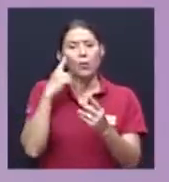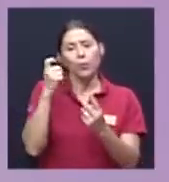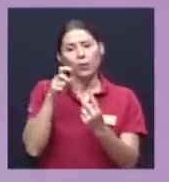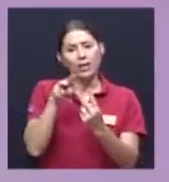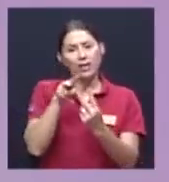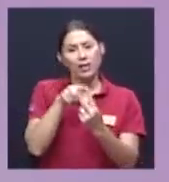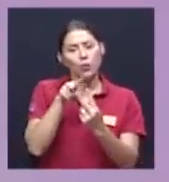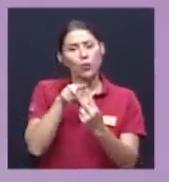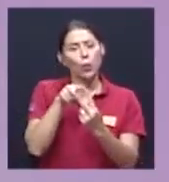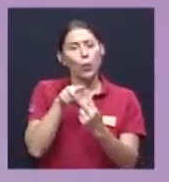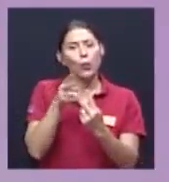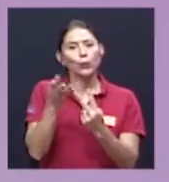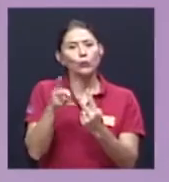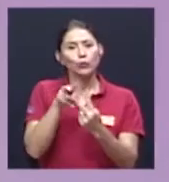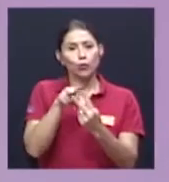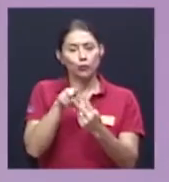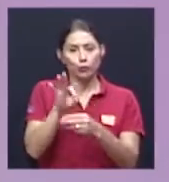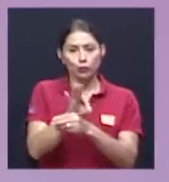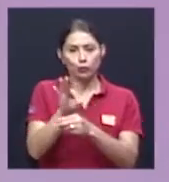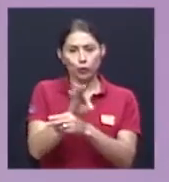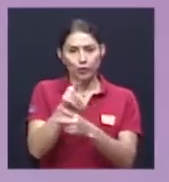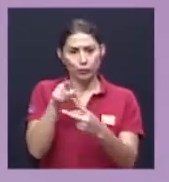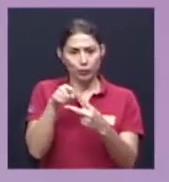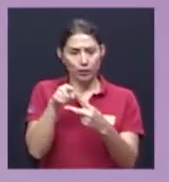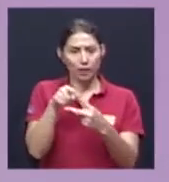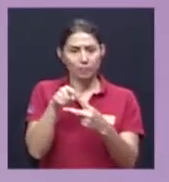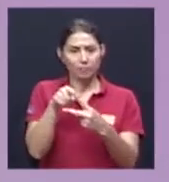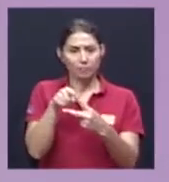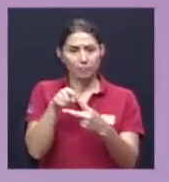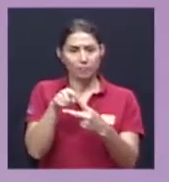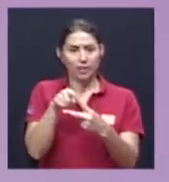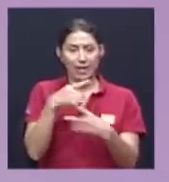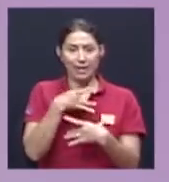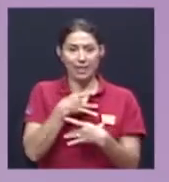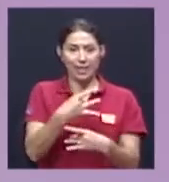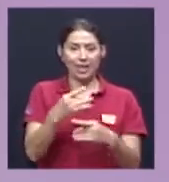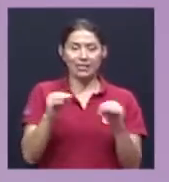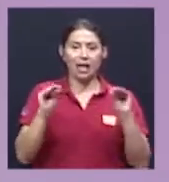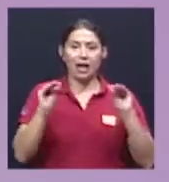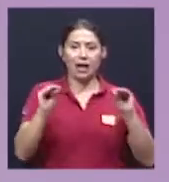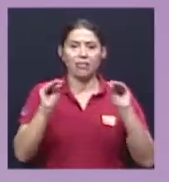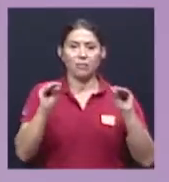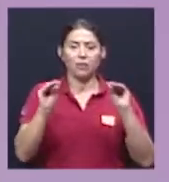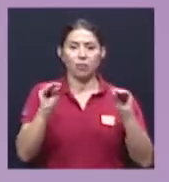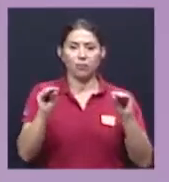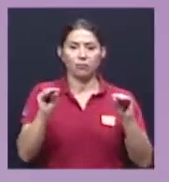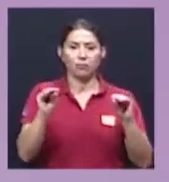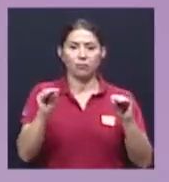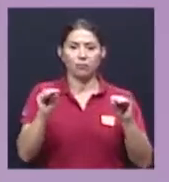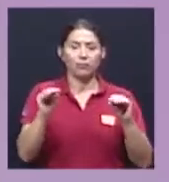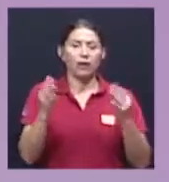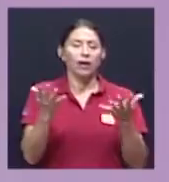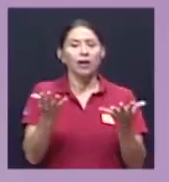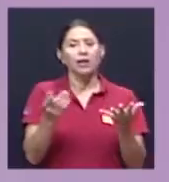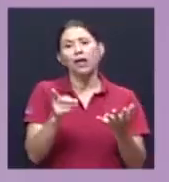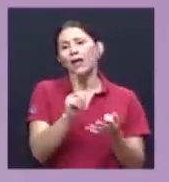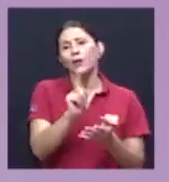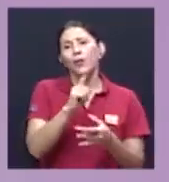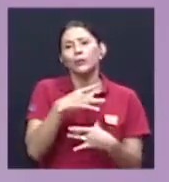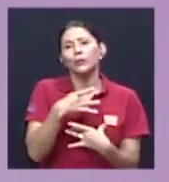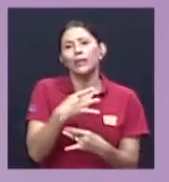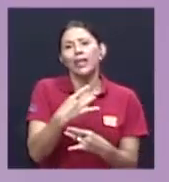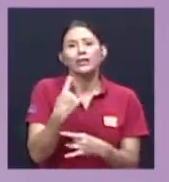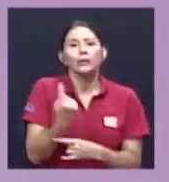llamémosle así, dos funciones. Una, el interés académico, por decirlo de alguna manera, que tampoco es un interés